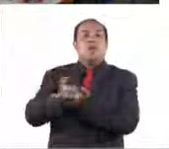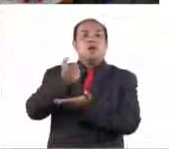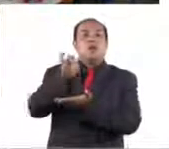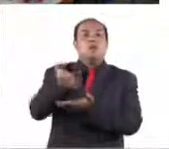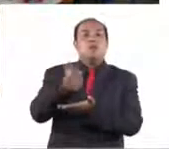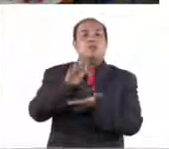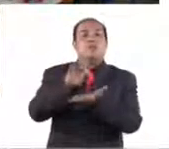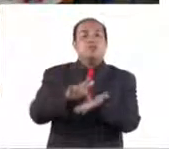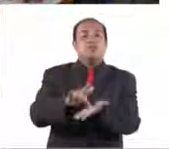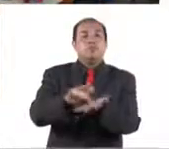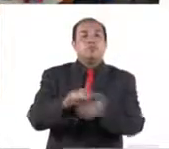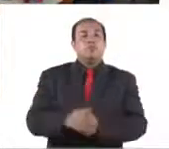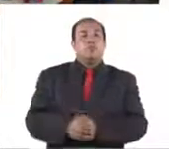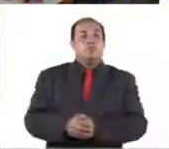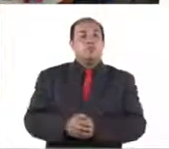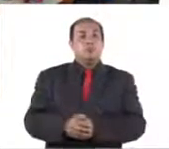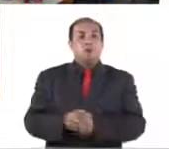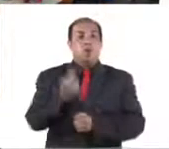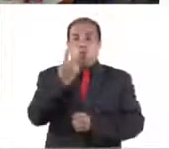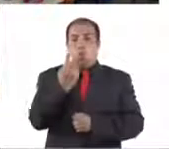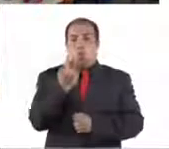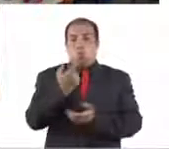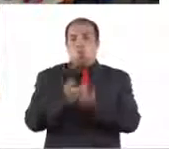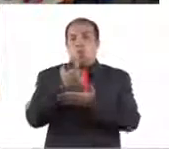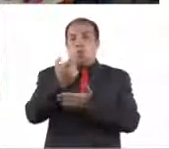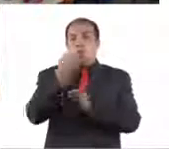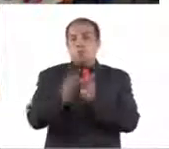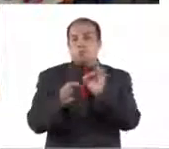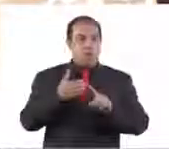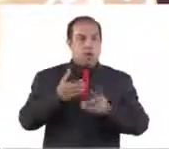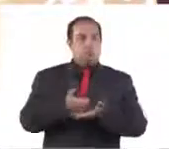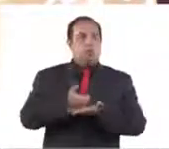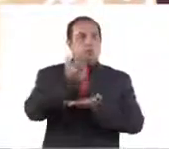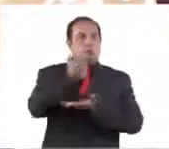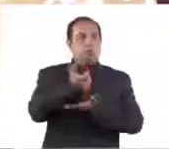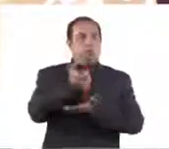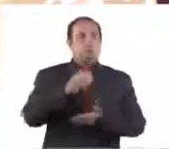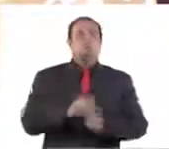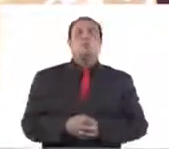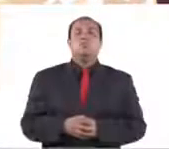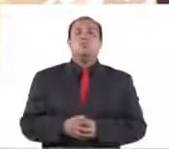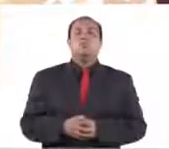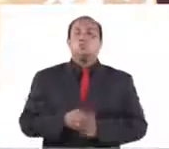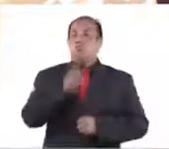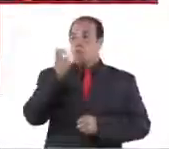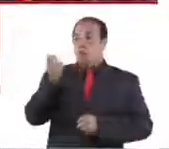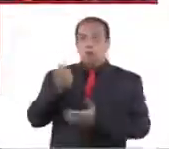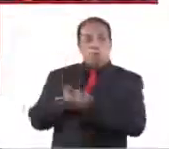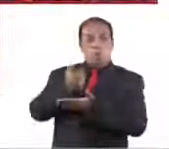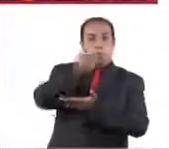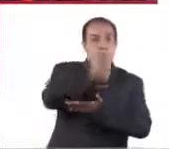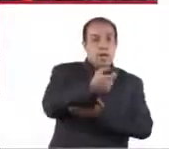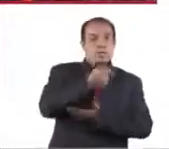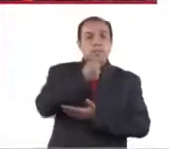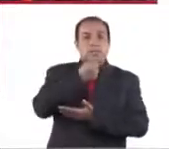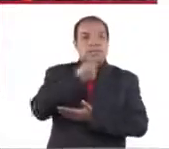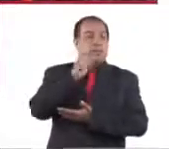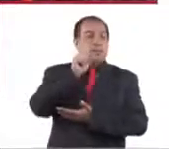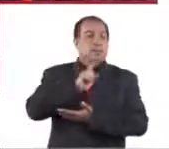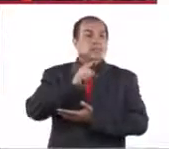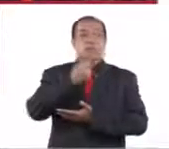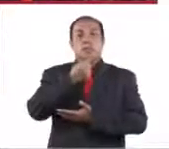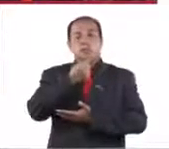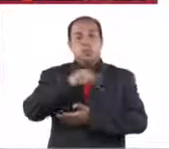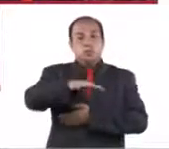exhibición a partir del 15 de agosto. Esto es lo que van a recibir las niñas, los niños,